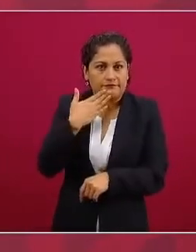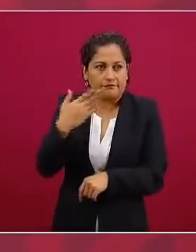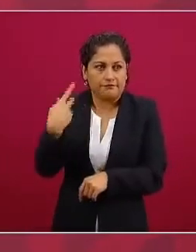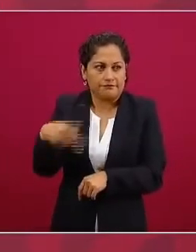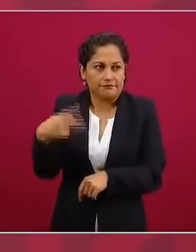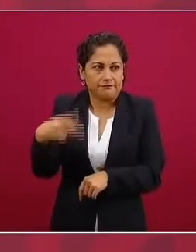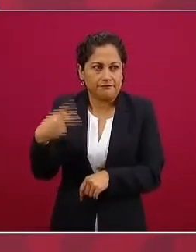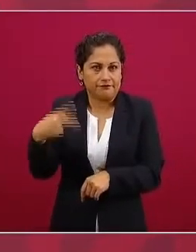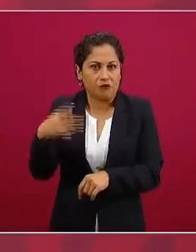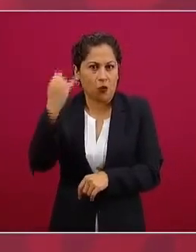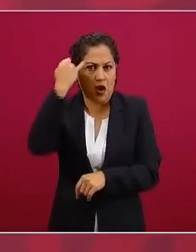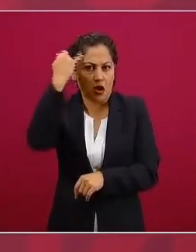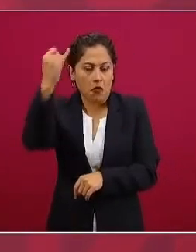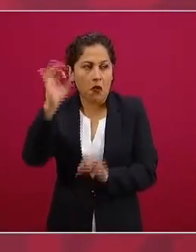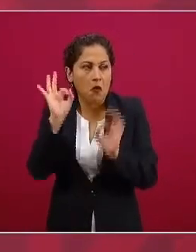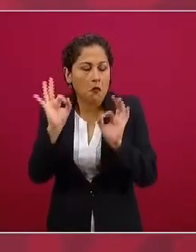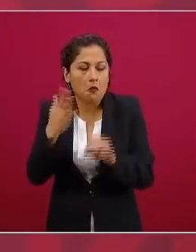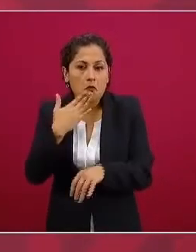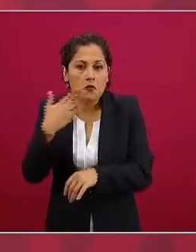hacer negocios